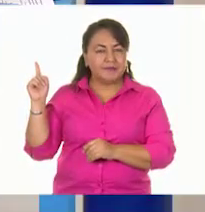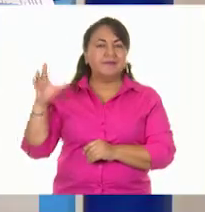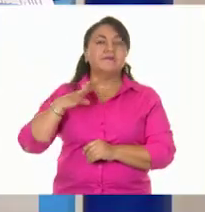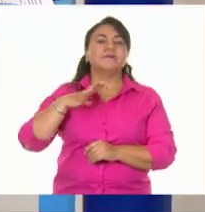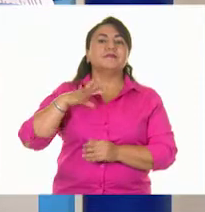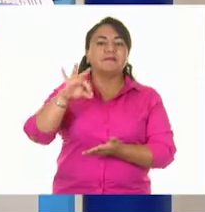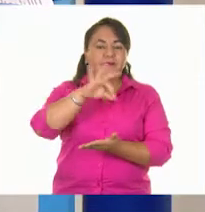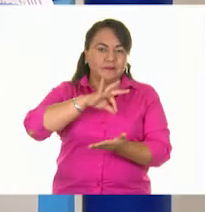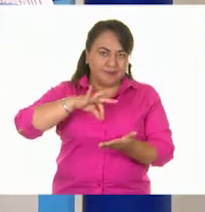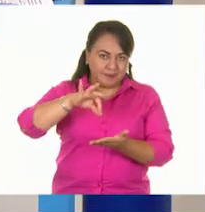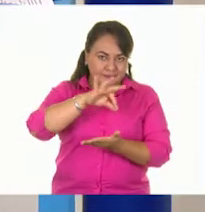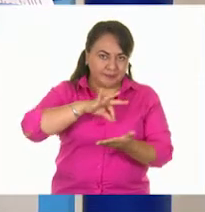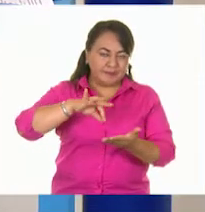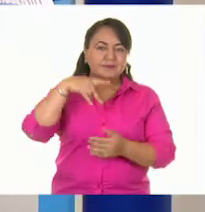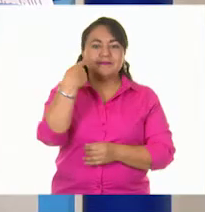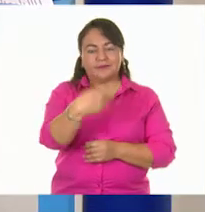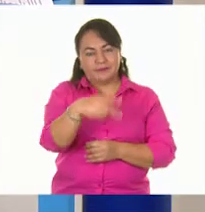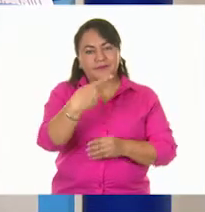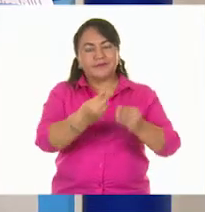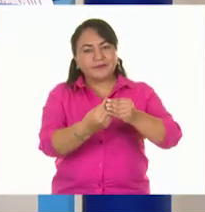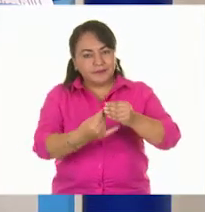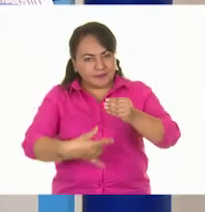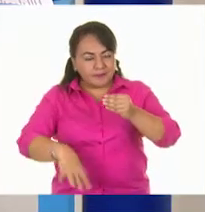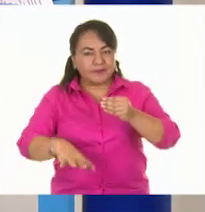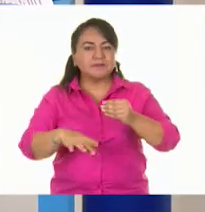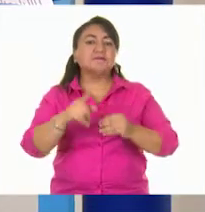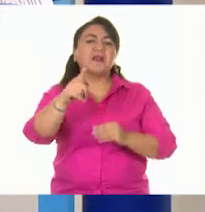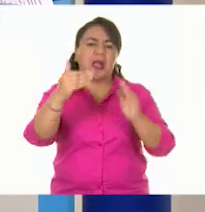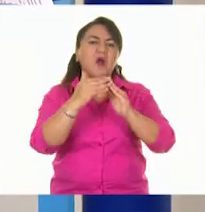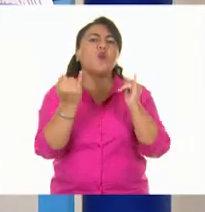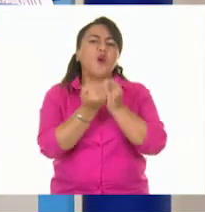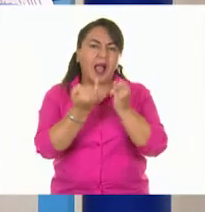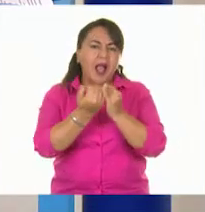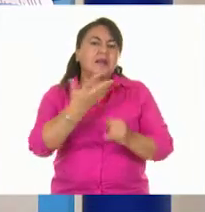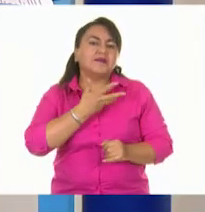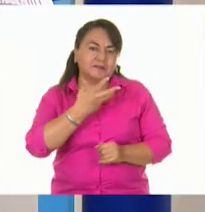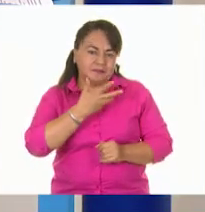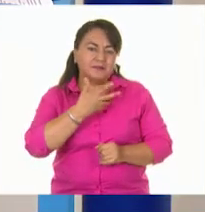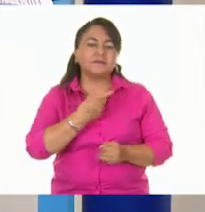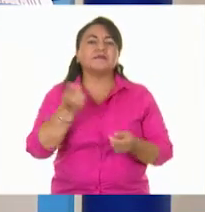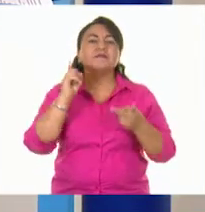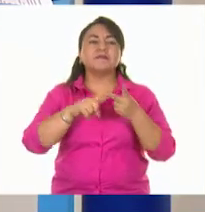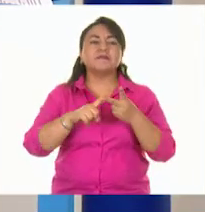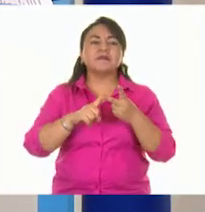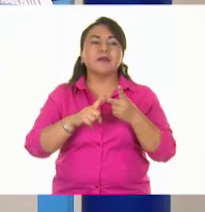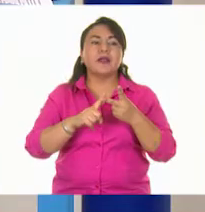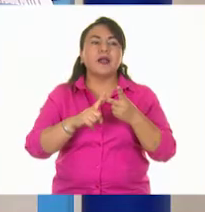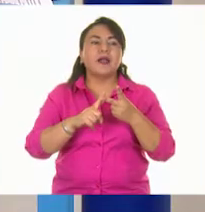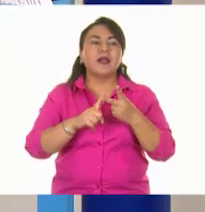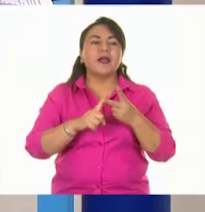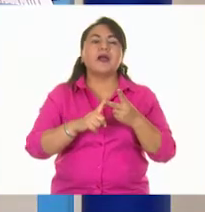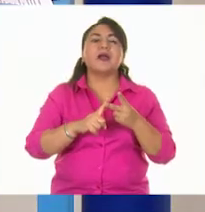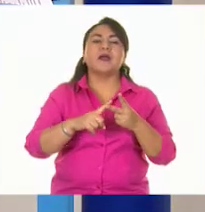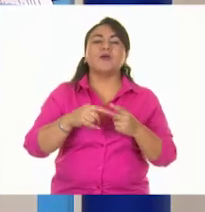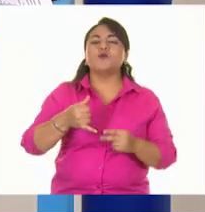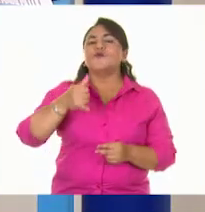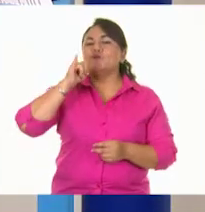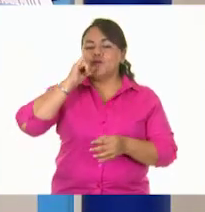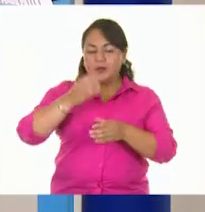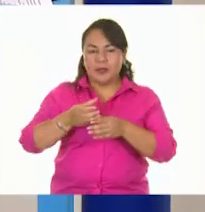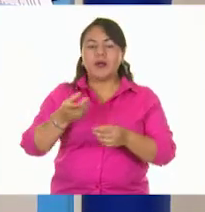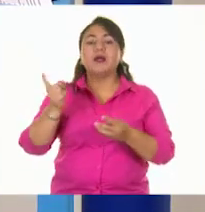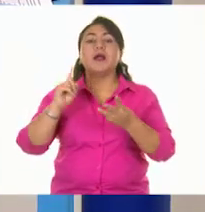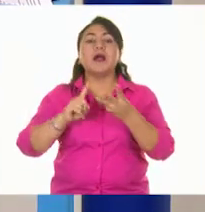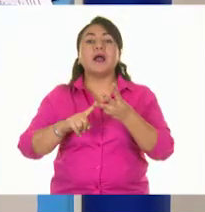aceite, que ese probablemente también lo encuentren en su casa, ¿eh? Y tenemos aquí un juguito y leche.